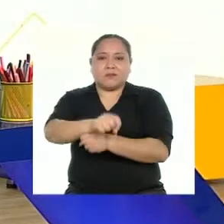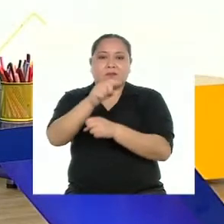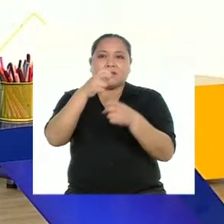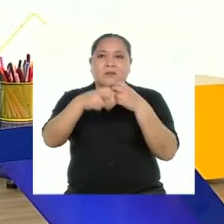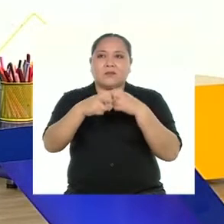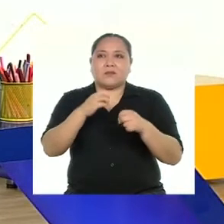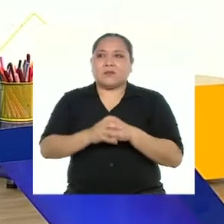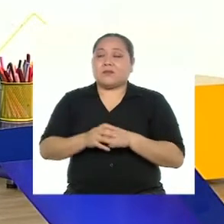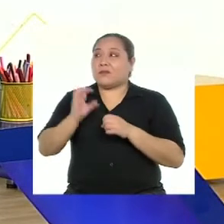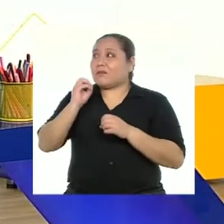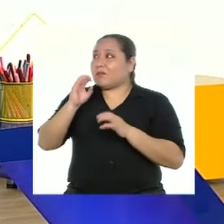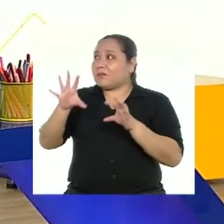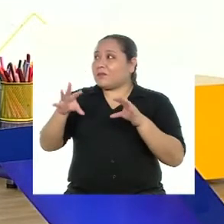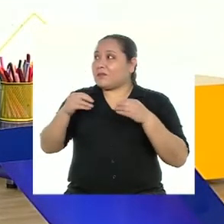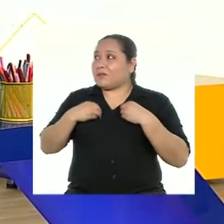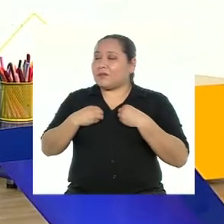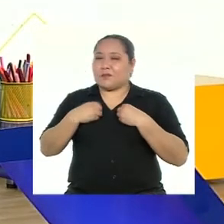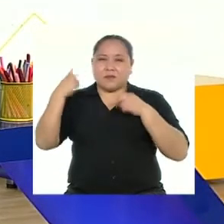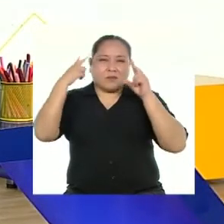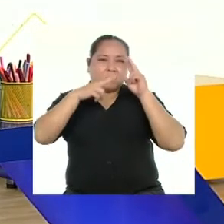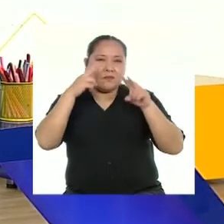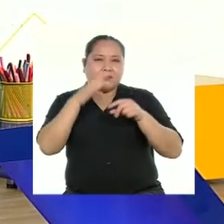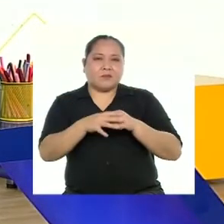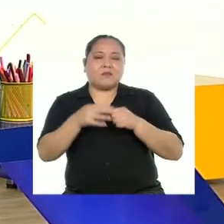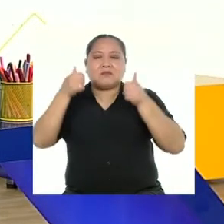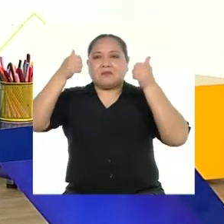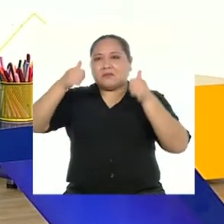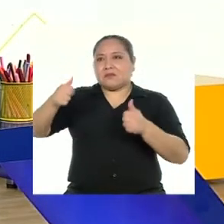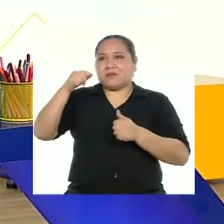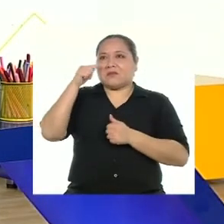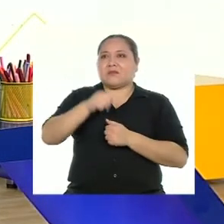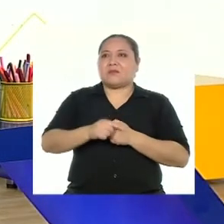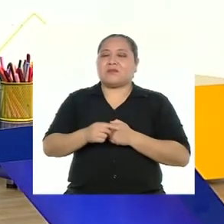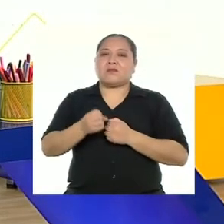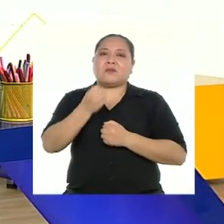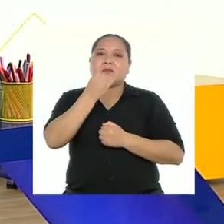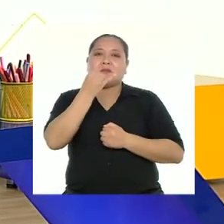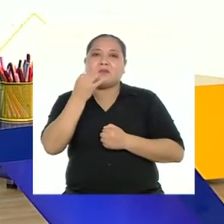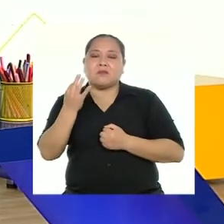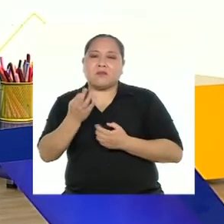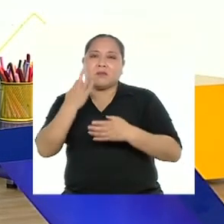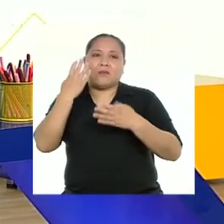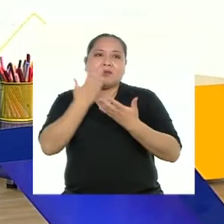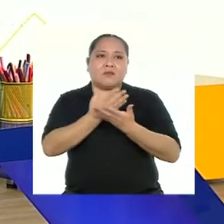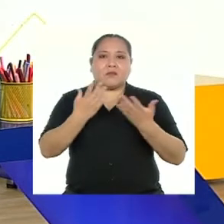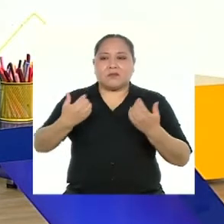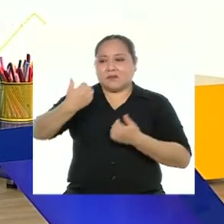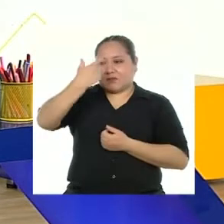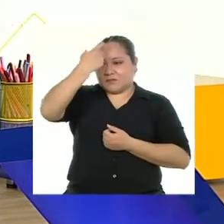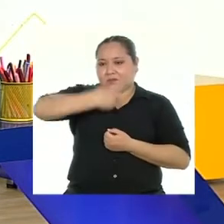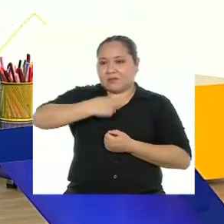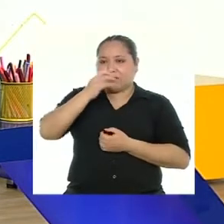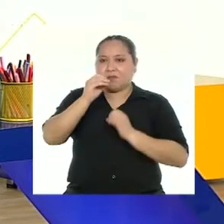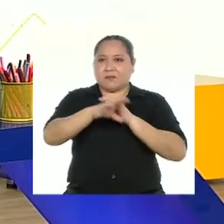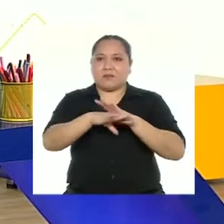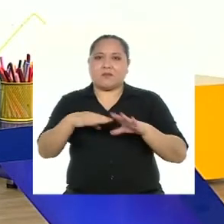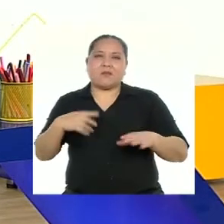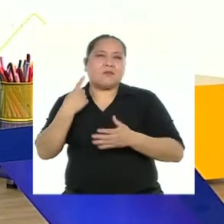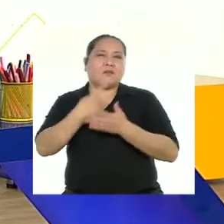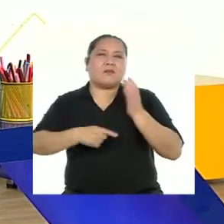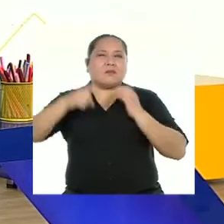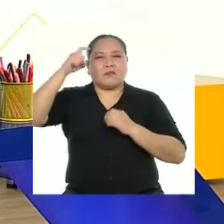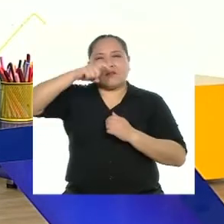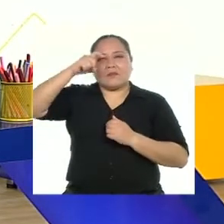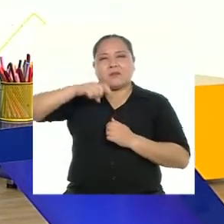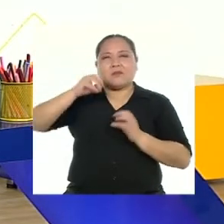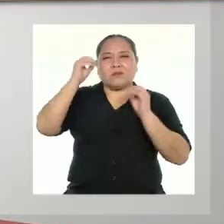O reconocer que nos está yendo muy bien, y eso gracias a ciertas condiciones personales o externas. ¿Qué necesitamos para